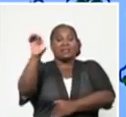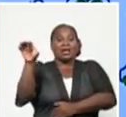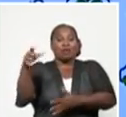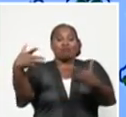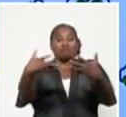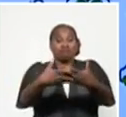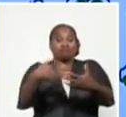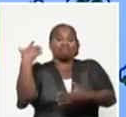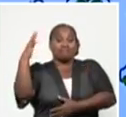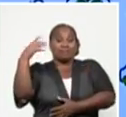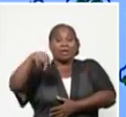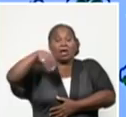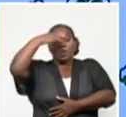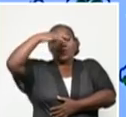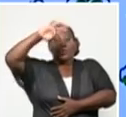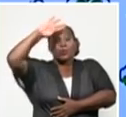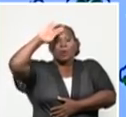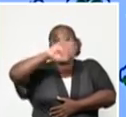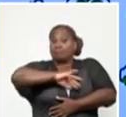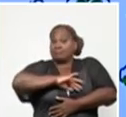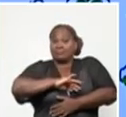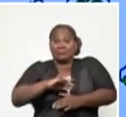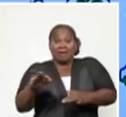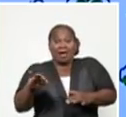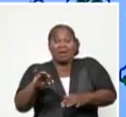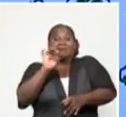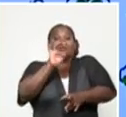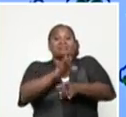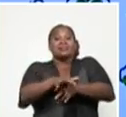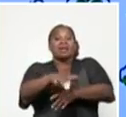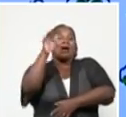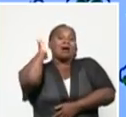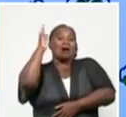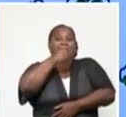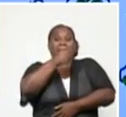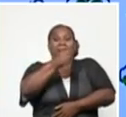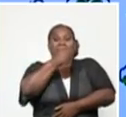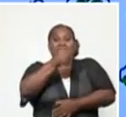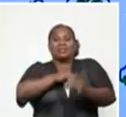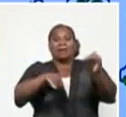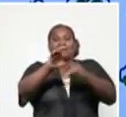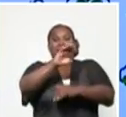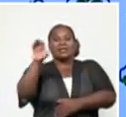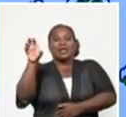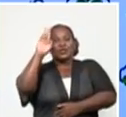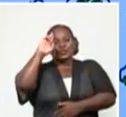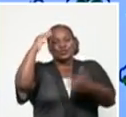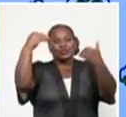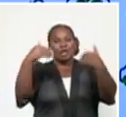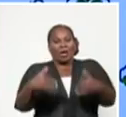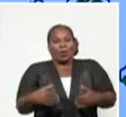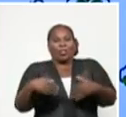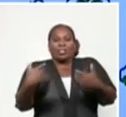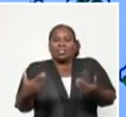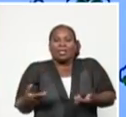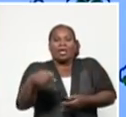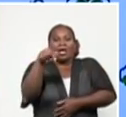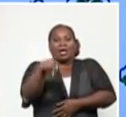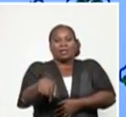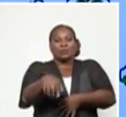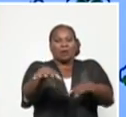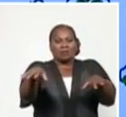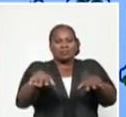República de Cuba. De inmediato iniciamos la conferencia de prensa del Ministerio de Salud Pública sobre la actualización de la situación